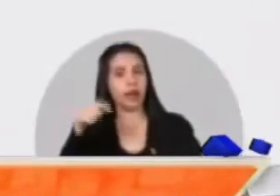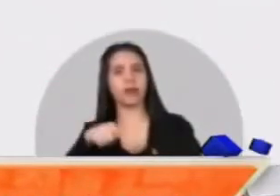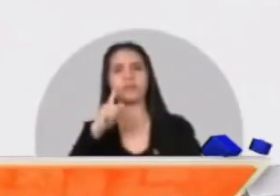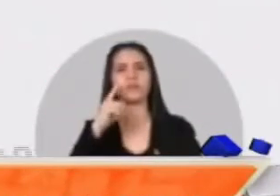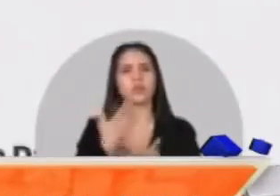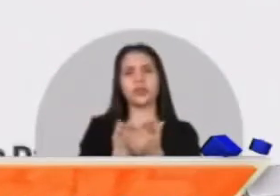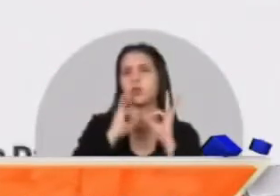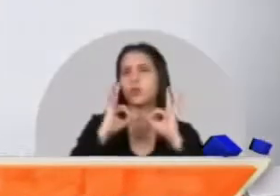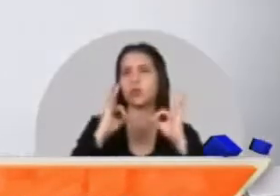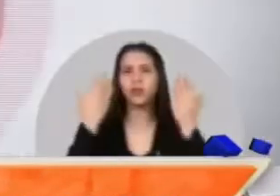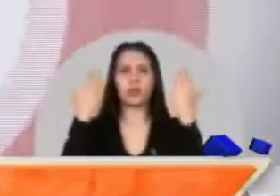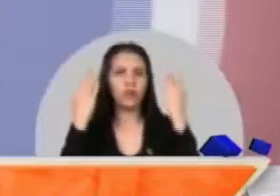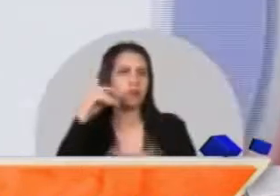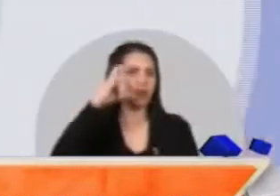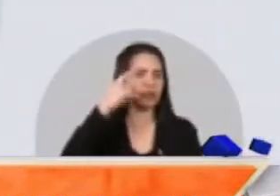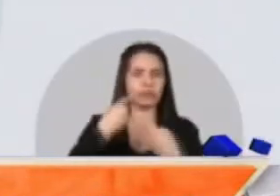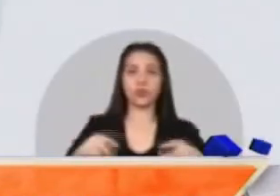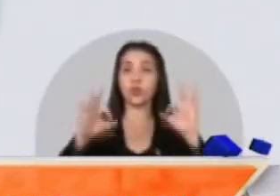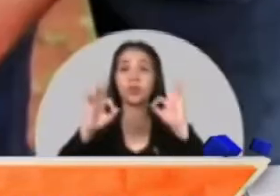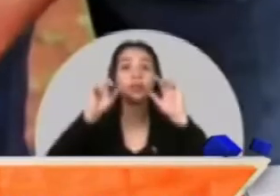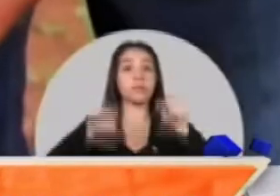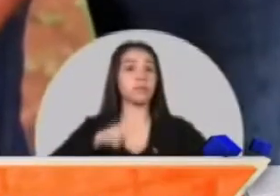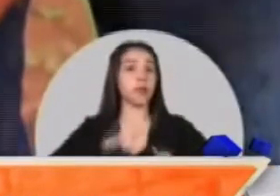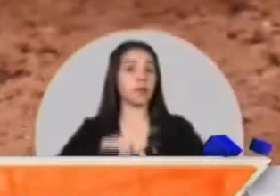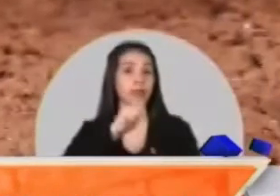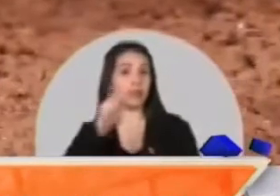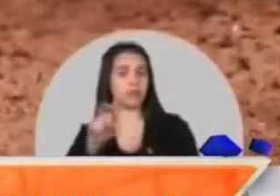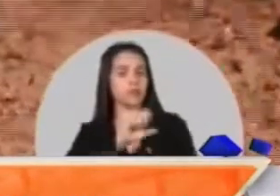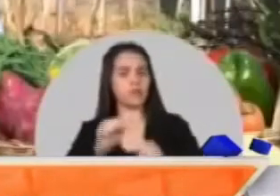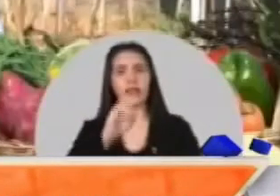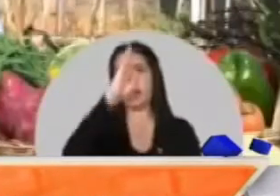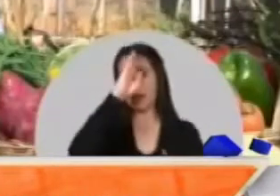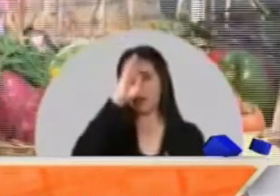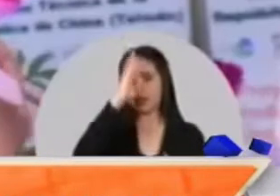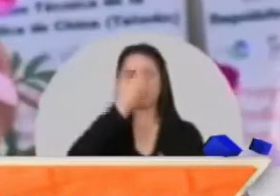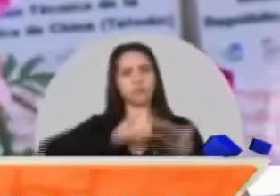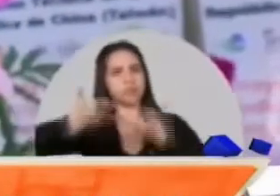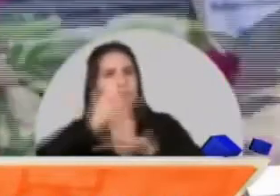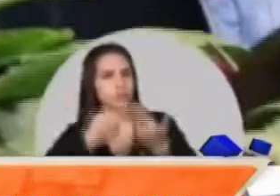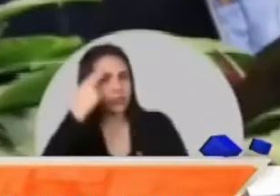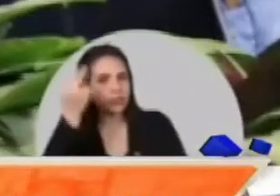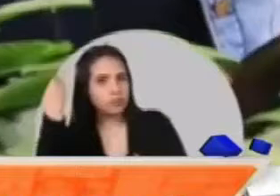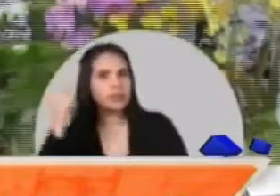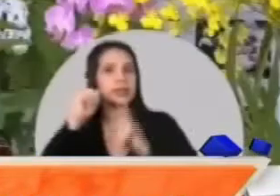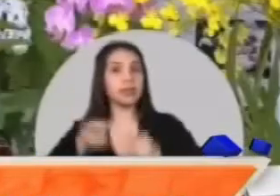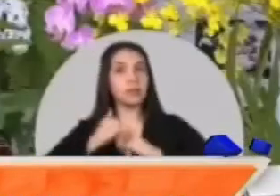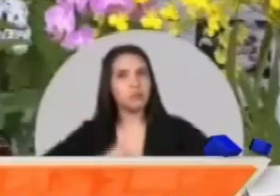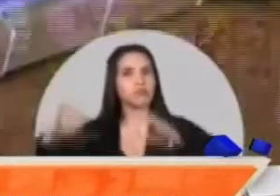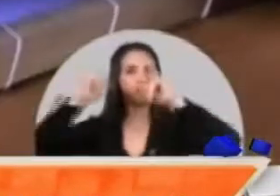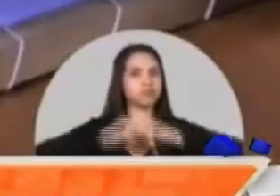en las redes sociales y en la TV pública para que podamos aprender, compartir experiencias y difundir nuestros